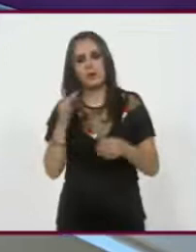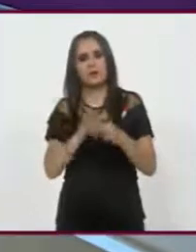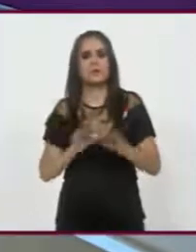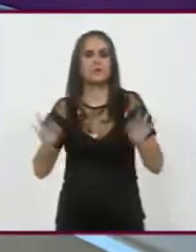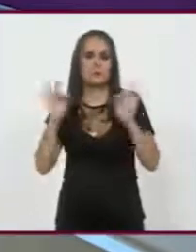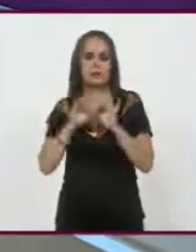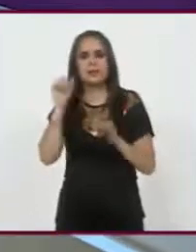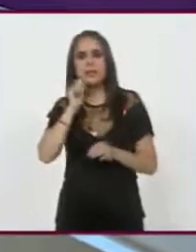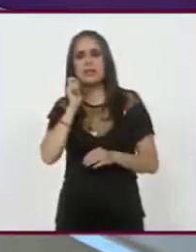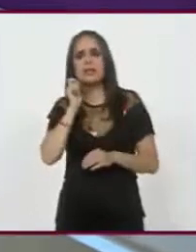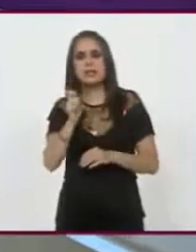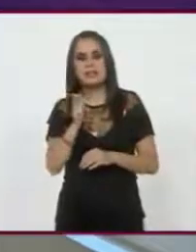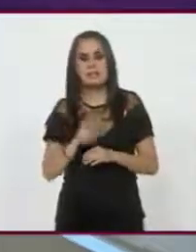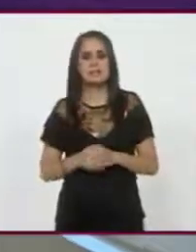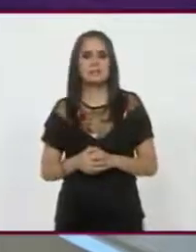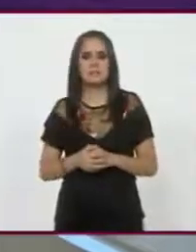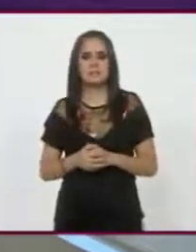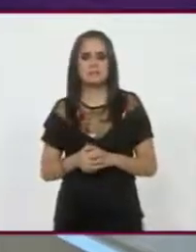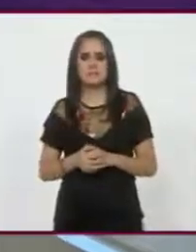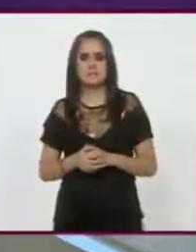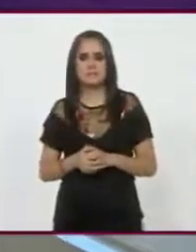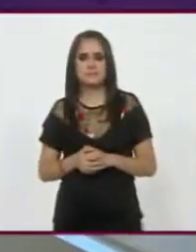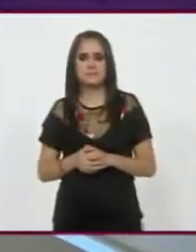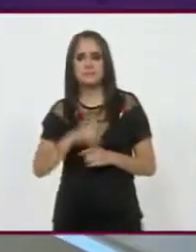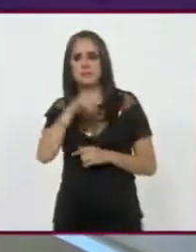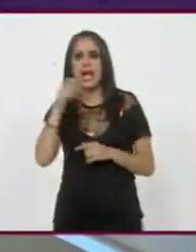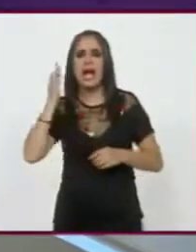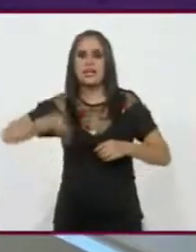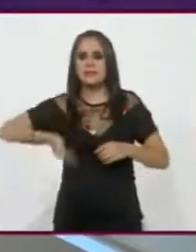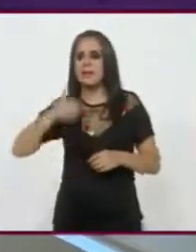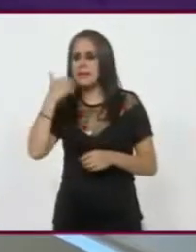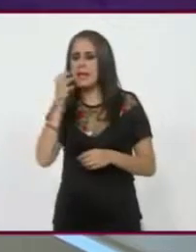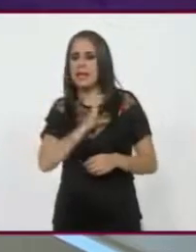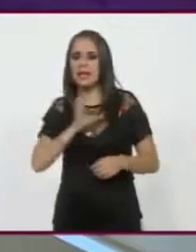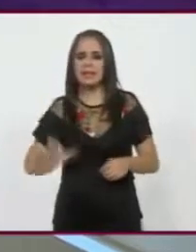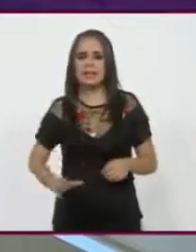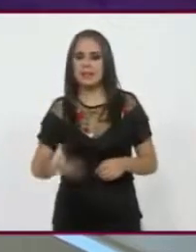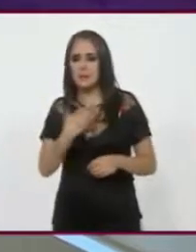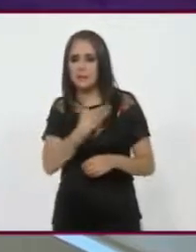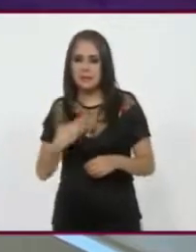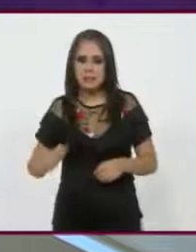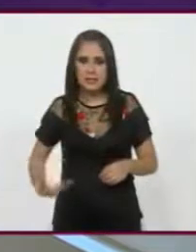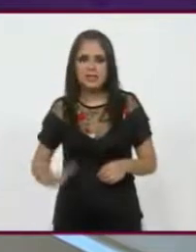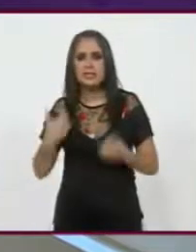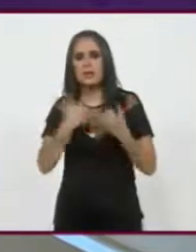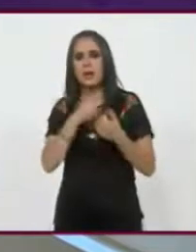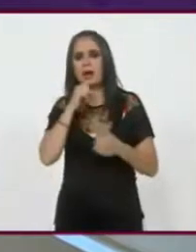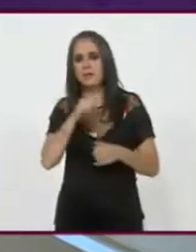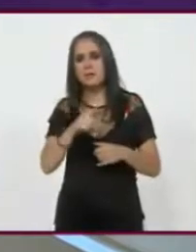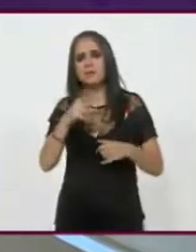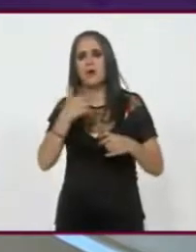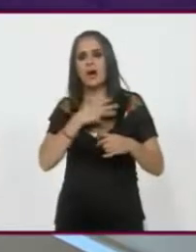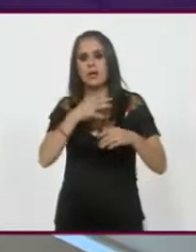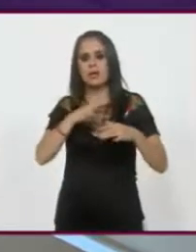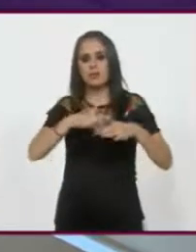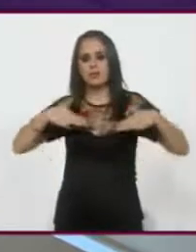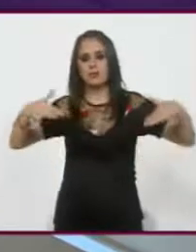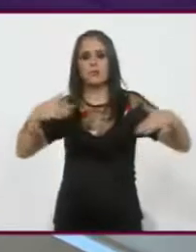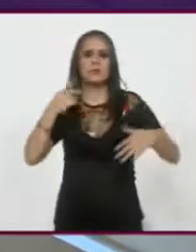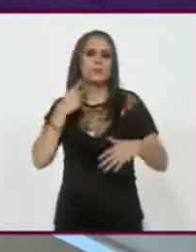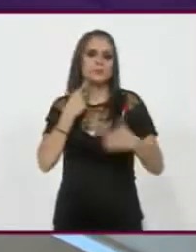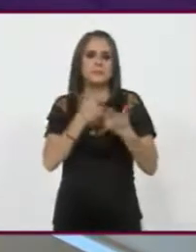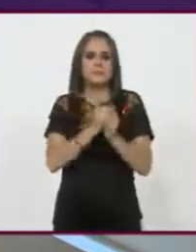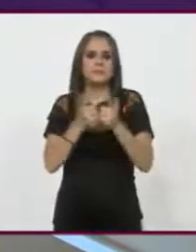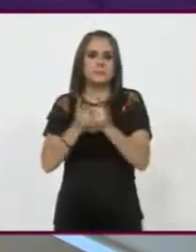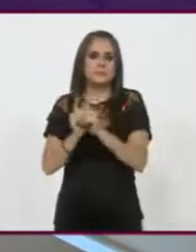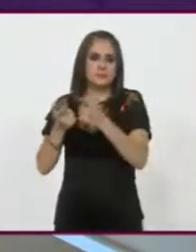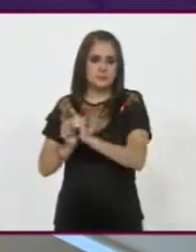importante siempre es el nivel de aprobación presidencial y también cómo se reparte entre las fuerzas electorales. ¿Cómo estará el,